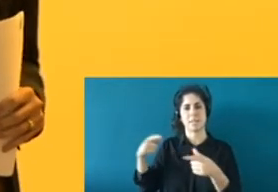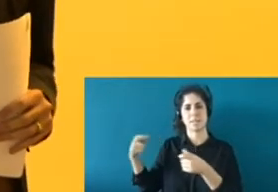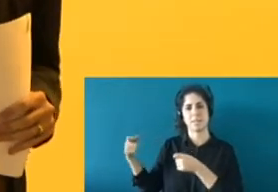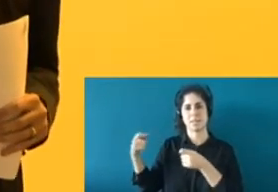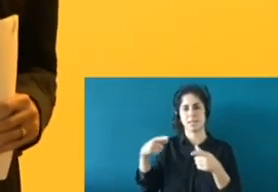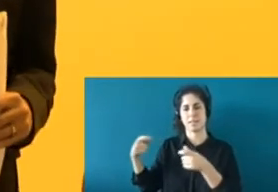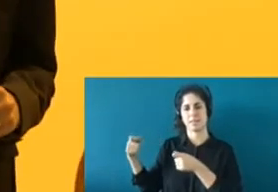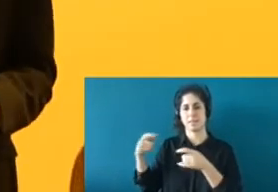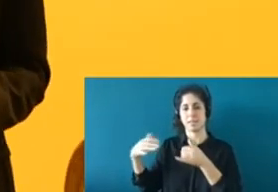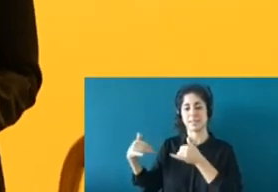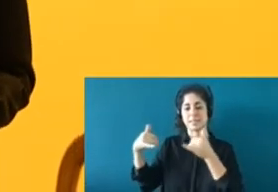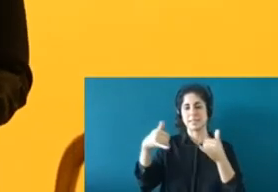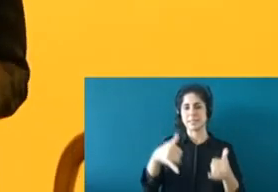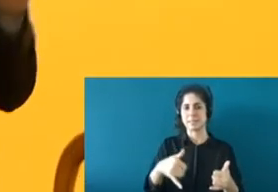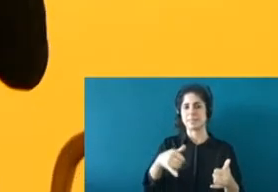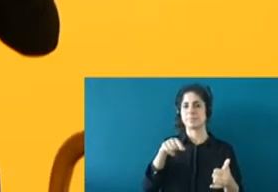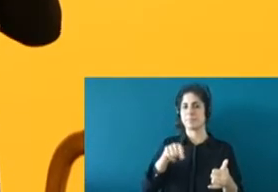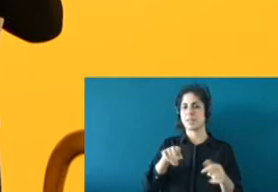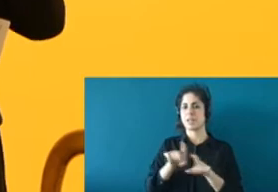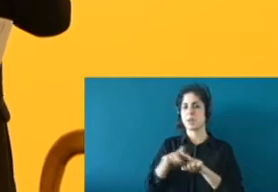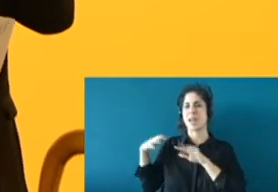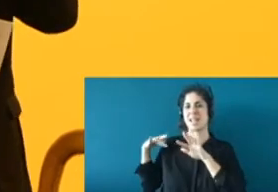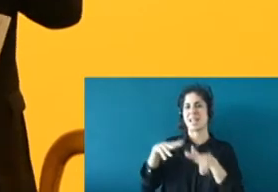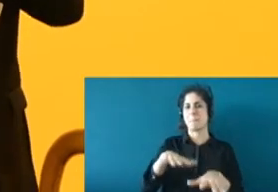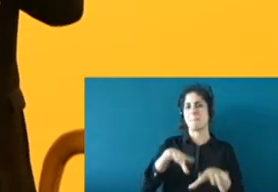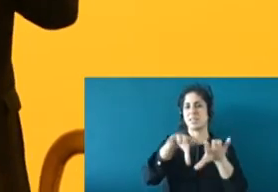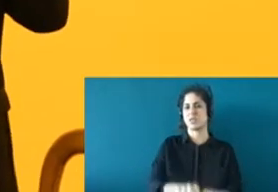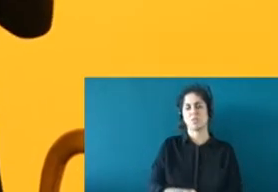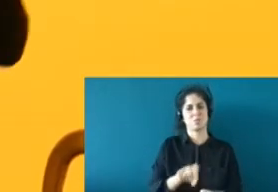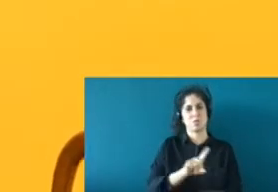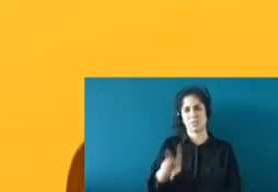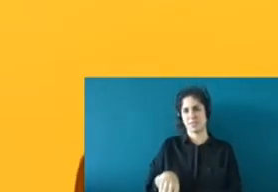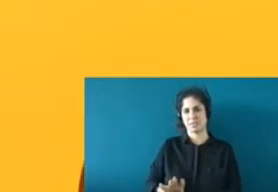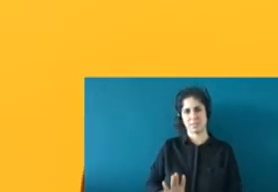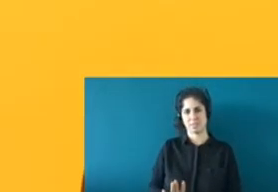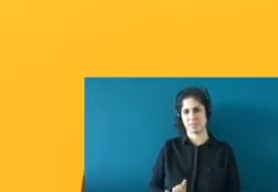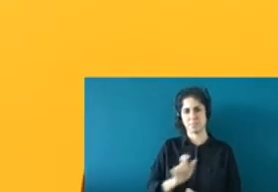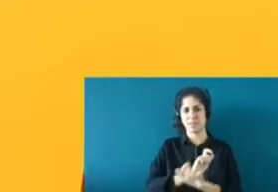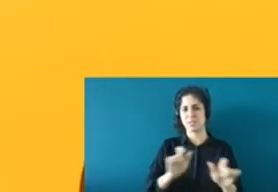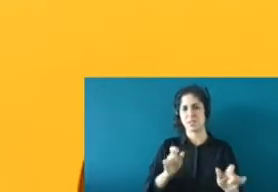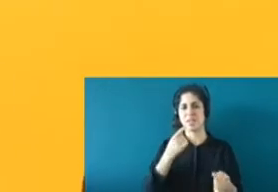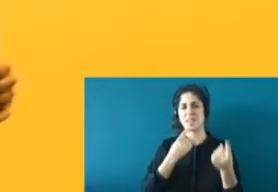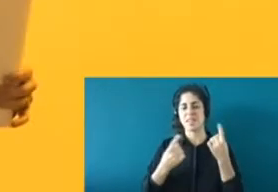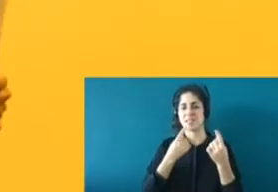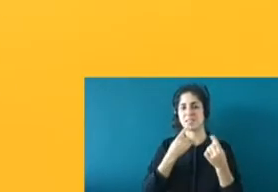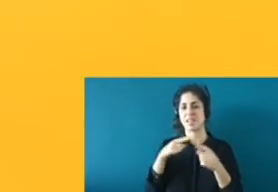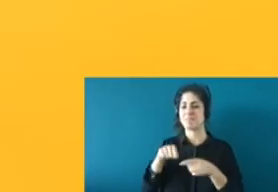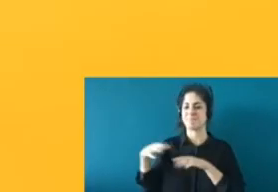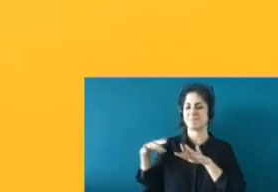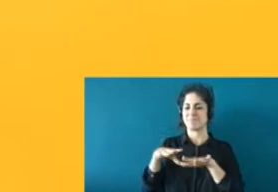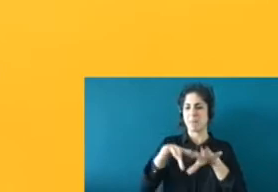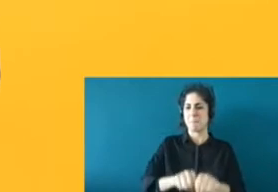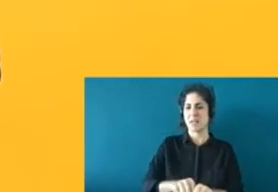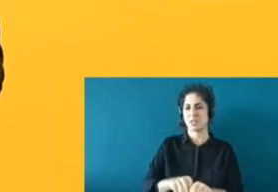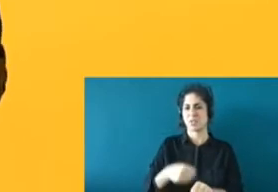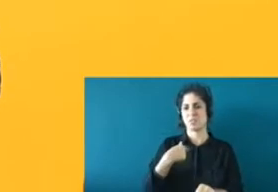concepto, se les puede denominar invasión. No son una invasión, o sea, quien dice que es una invasión, yo creo que lo hace Adrede,